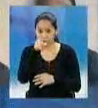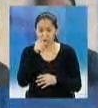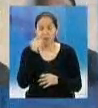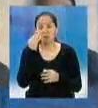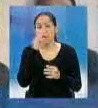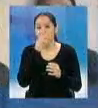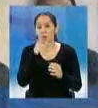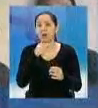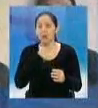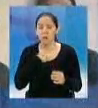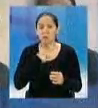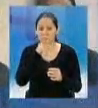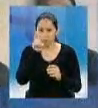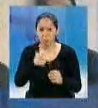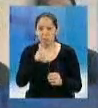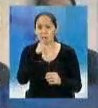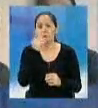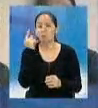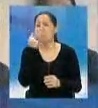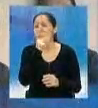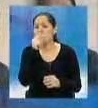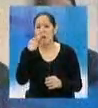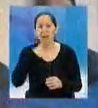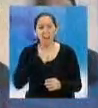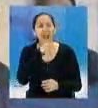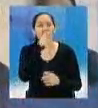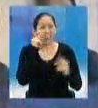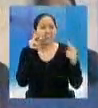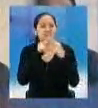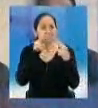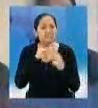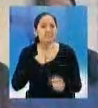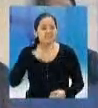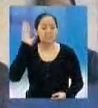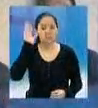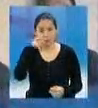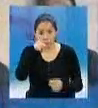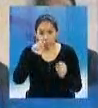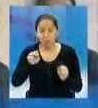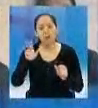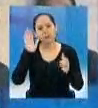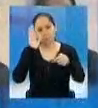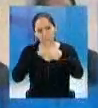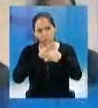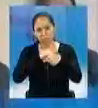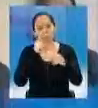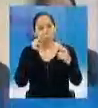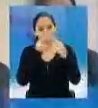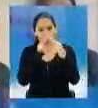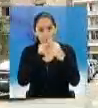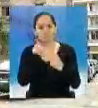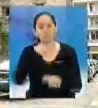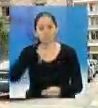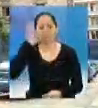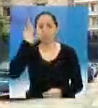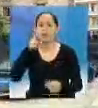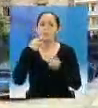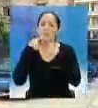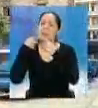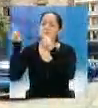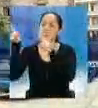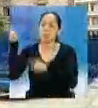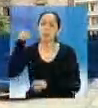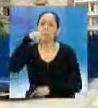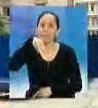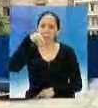sido víctima y puede identificar a alguno de estos detenidos o conoce a alguien que ha sido víctima de este grupo criminal, denúncielo a